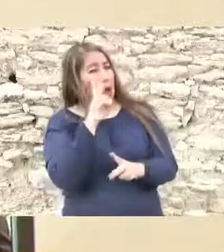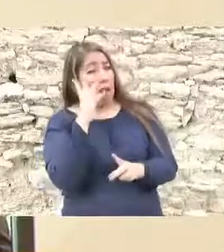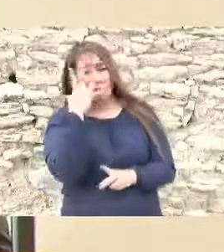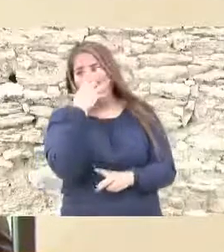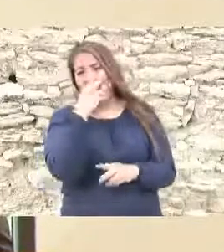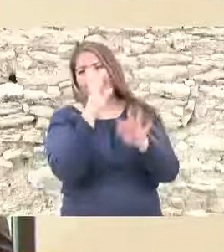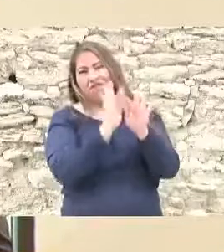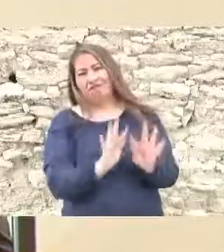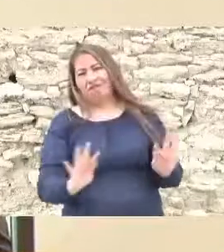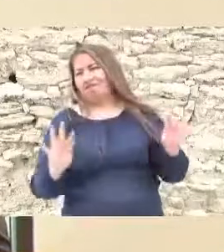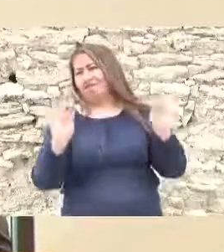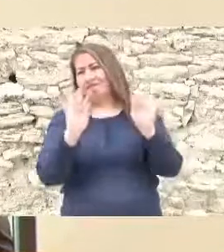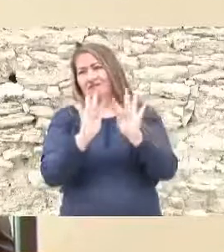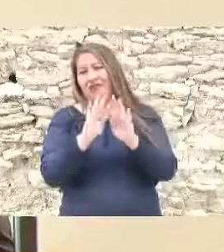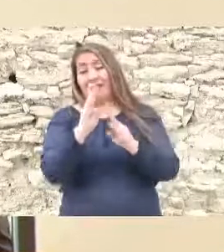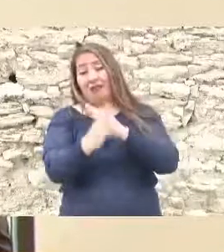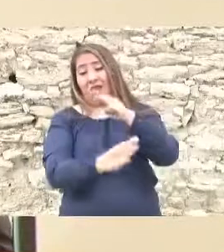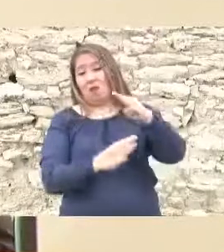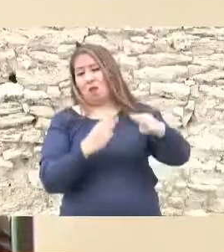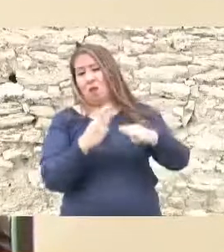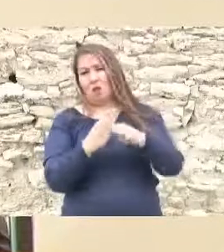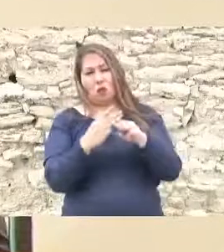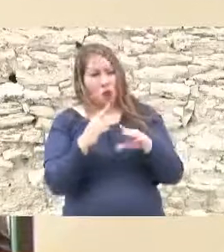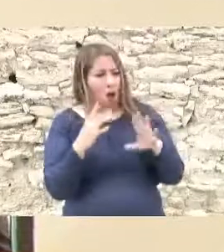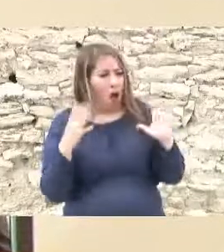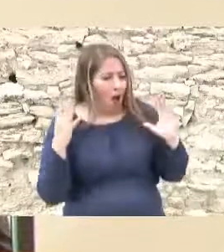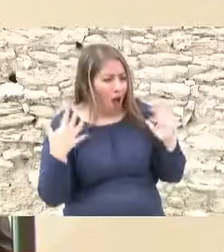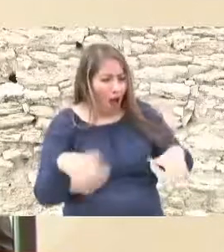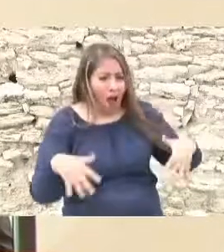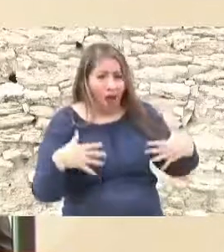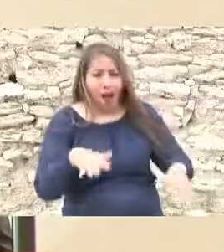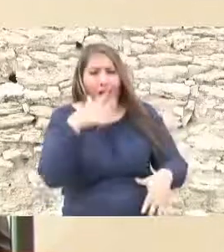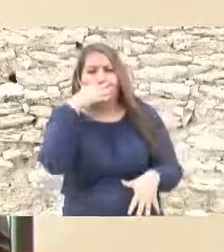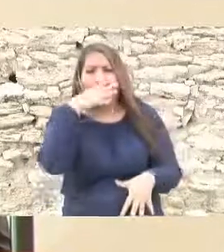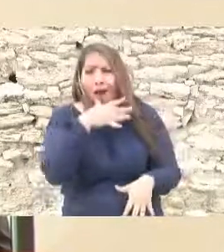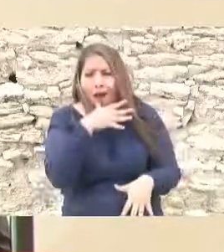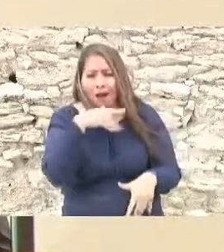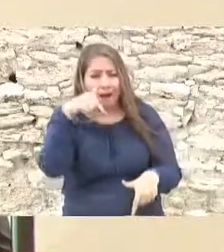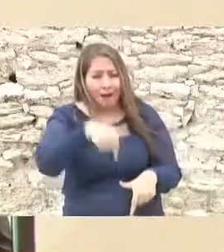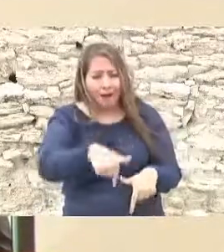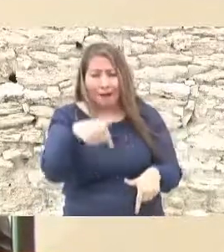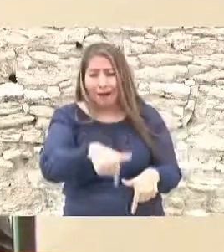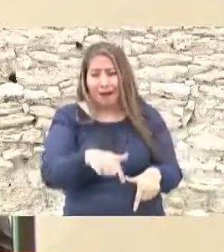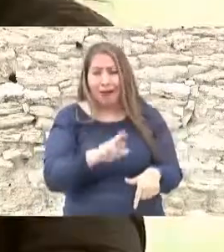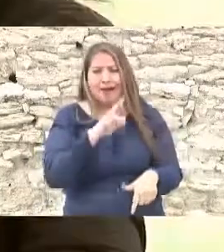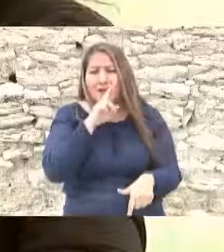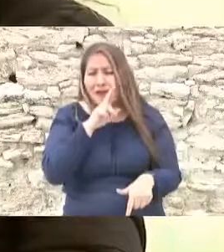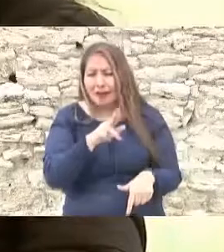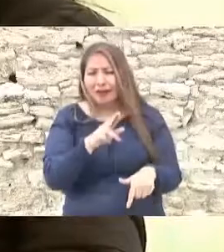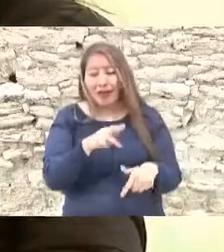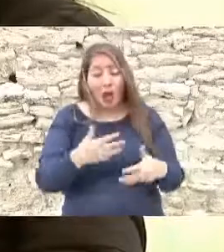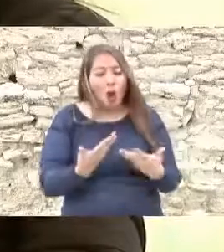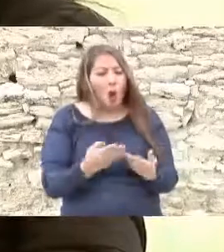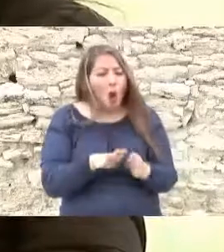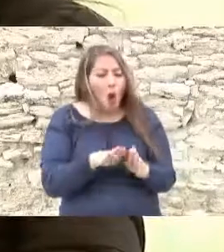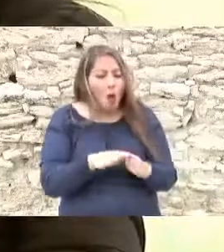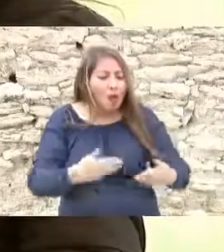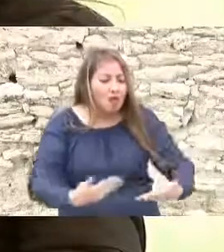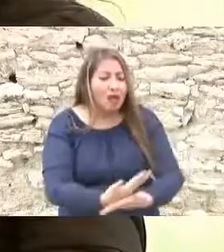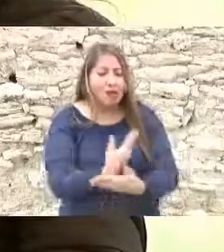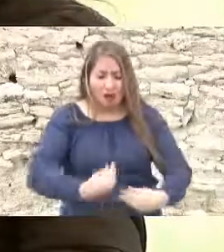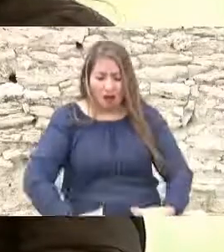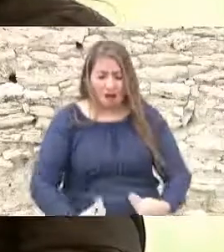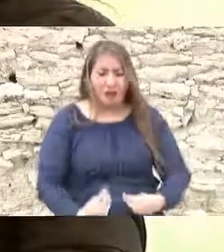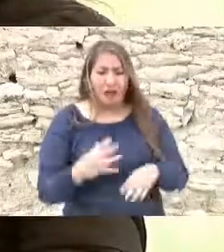más importante del mundo donde quizás puede encontrarse la respuesta del origen de la vida en el